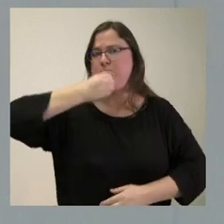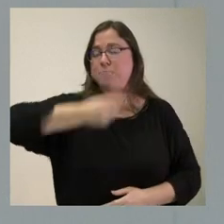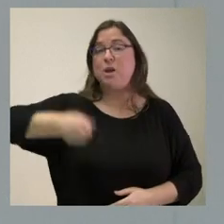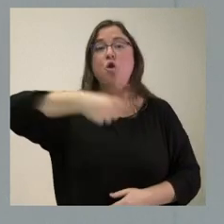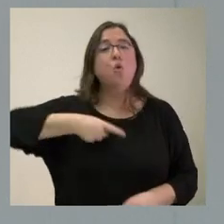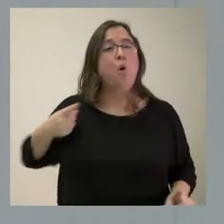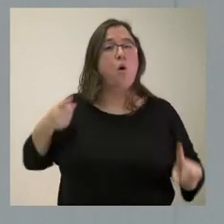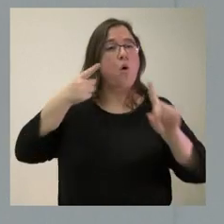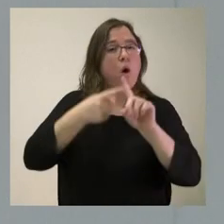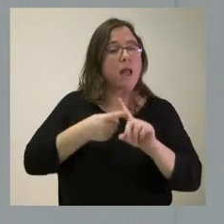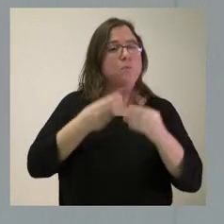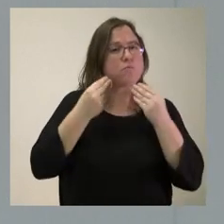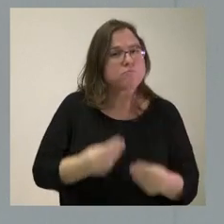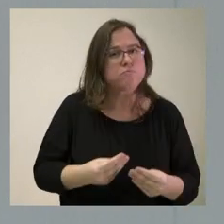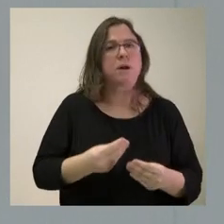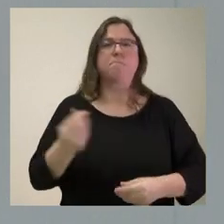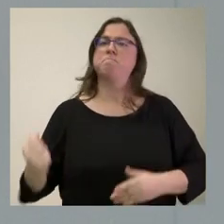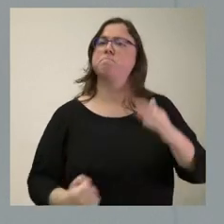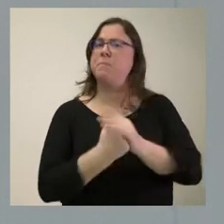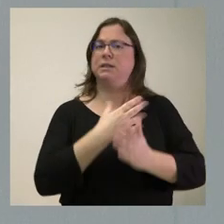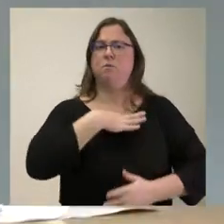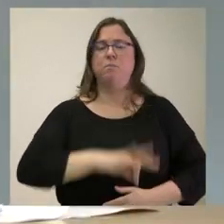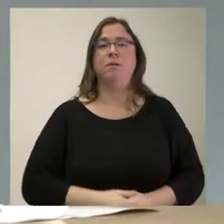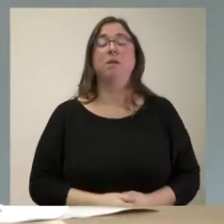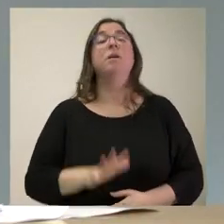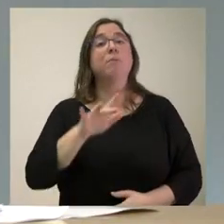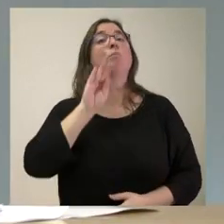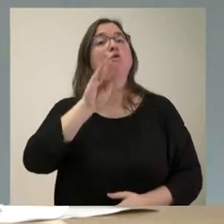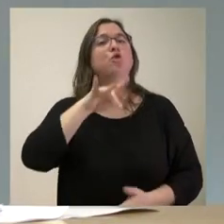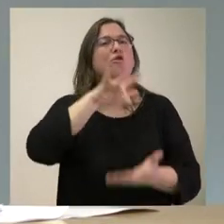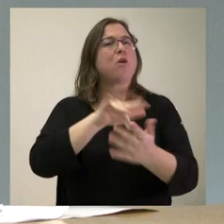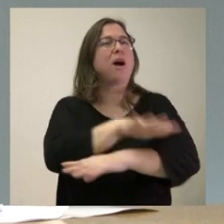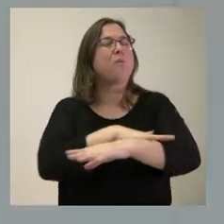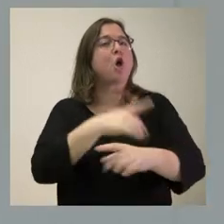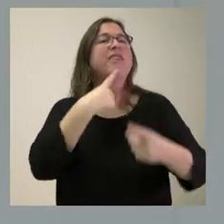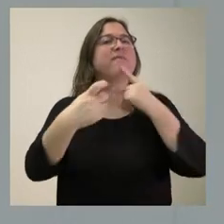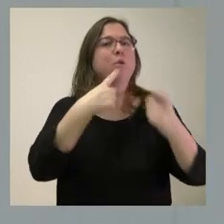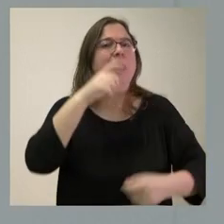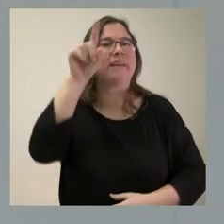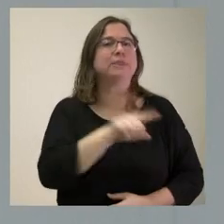lo mejor de lo que seamos capaces. ¿Pero pasa por dificultades? Mire, en política siempre